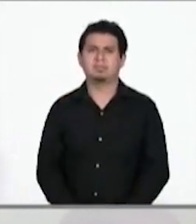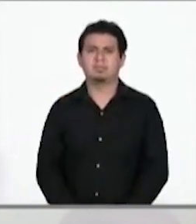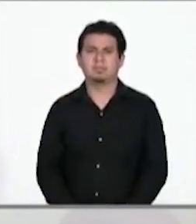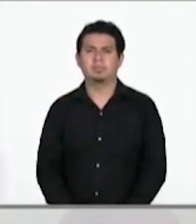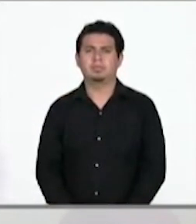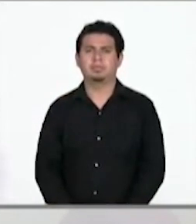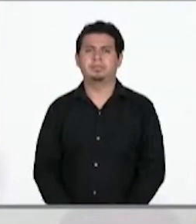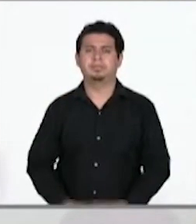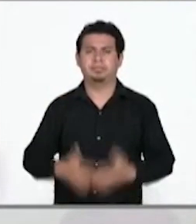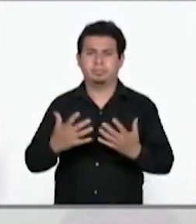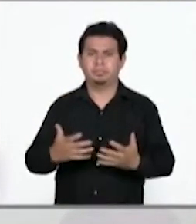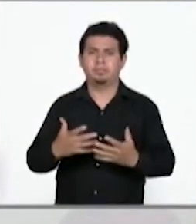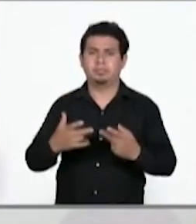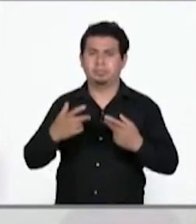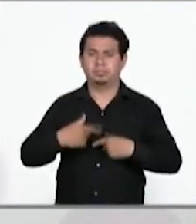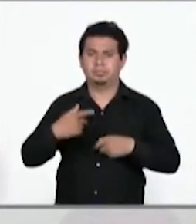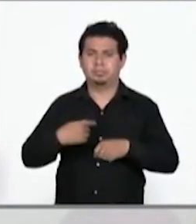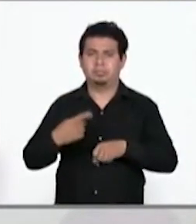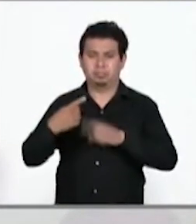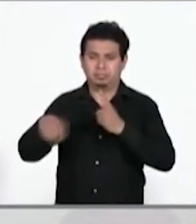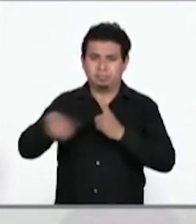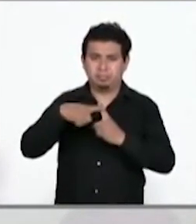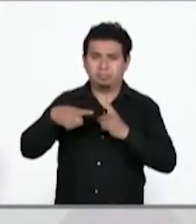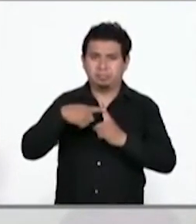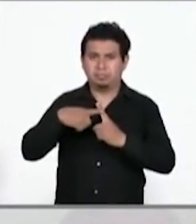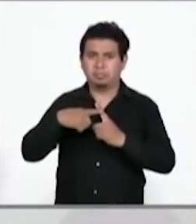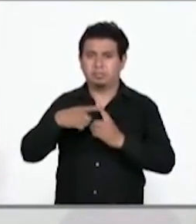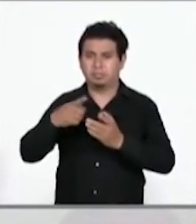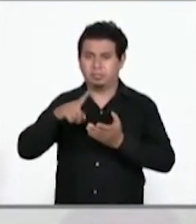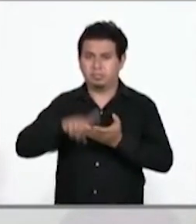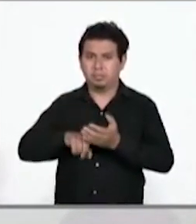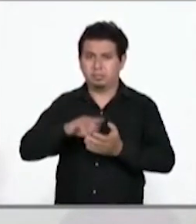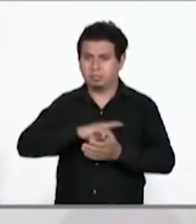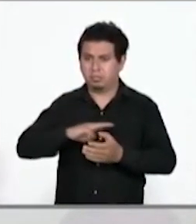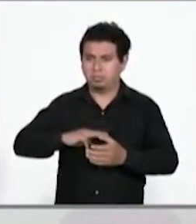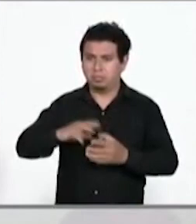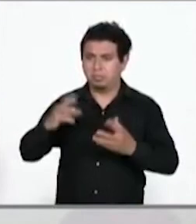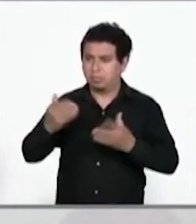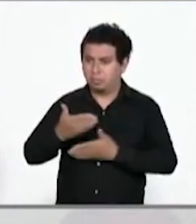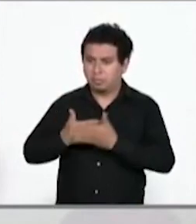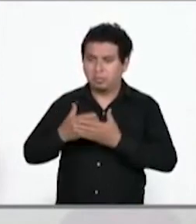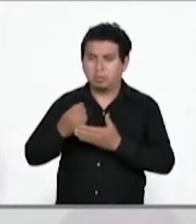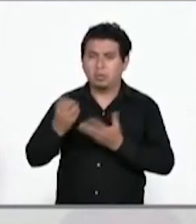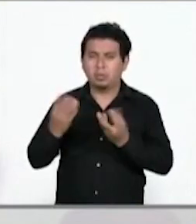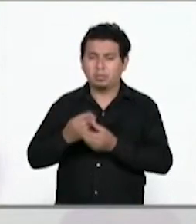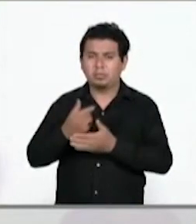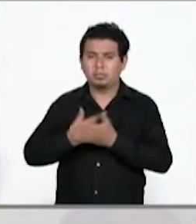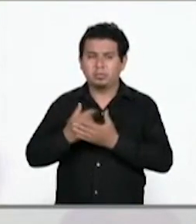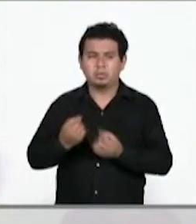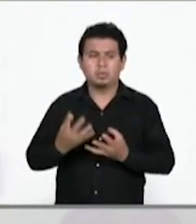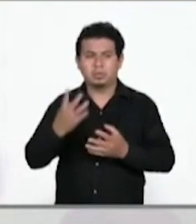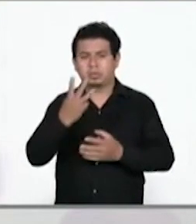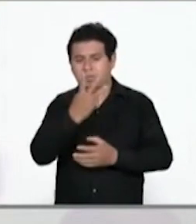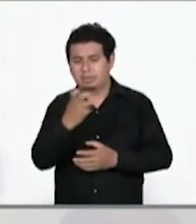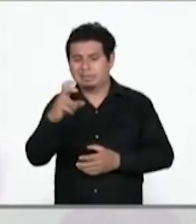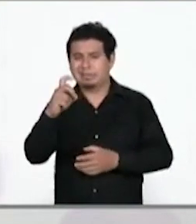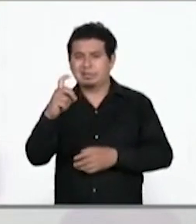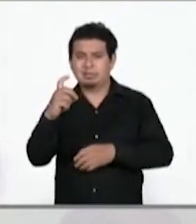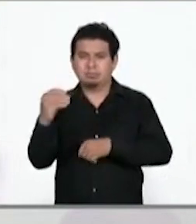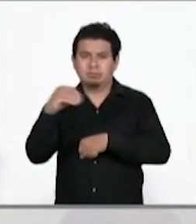Con relación a los casos positivos por municipio, existe un total de 330 casos nuevos